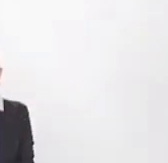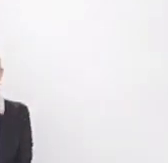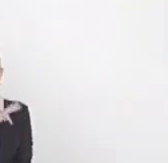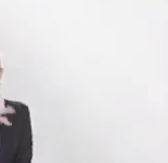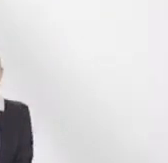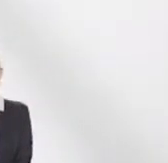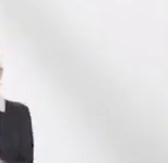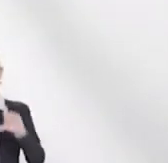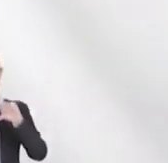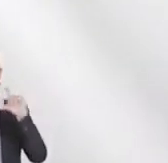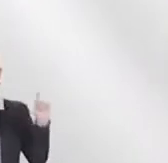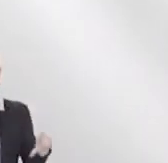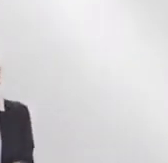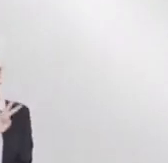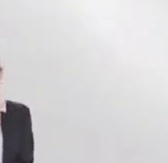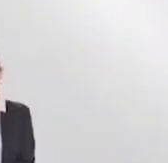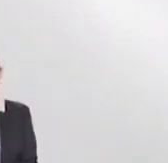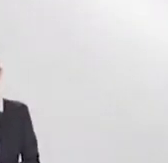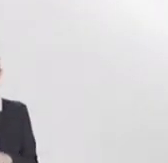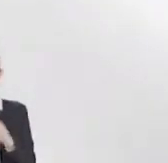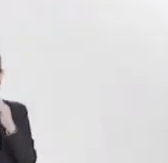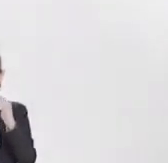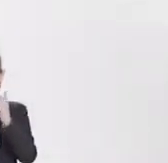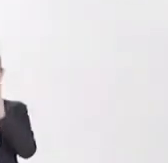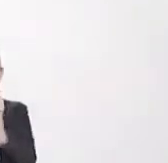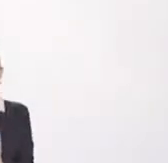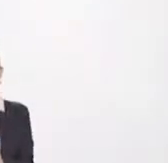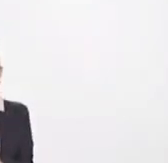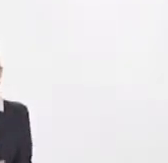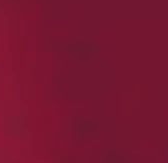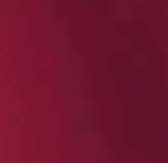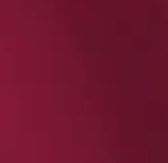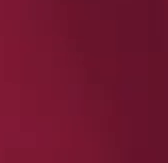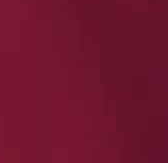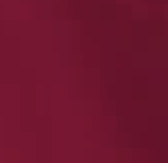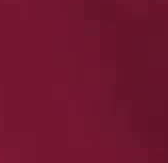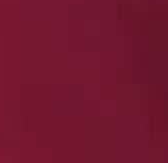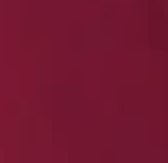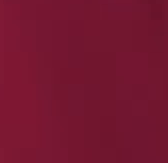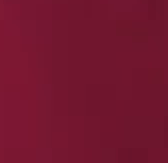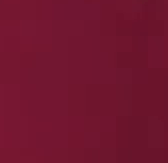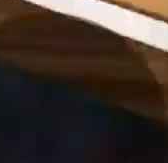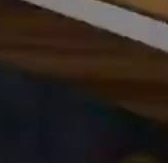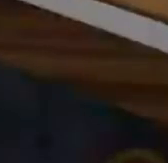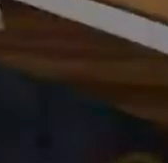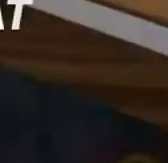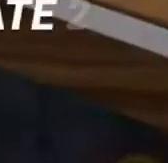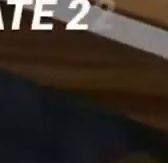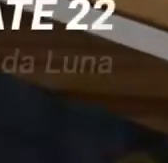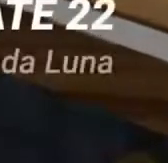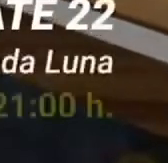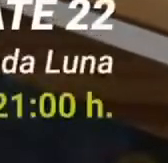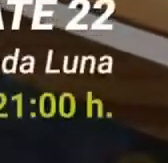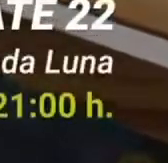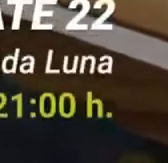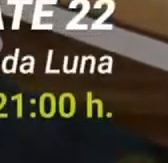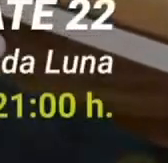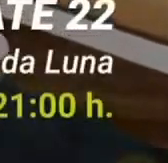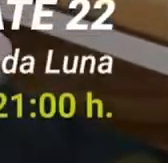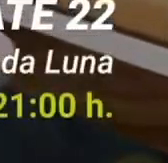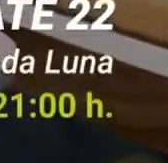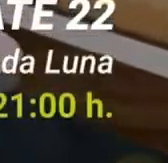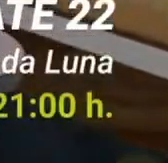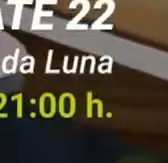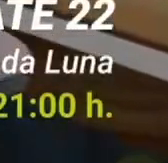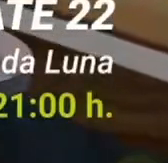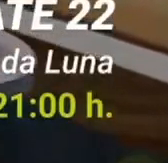información visita coronavirus.gov.mx y quédate en casa gobierno de México la restauración restauración de la